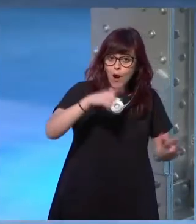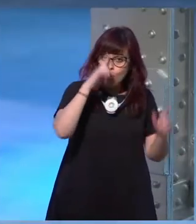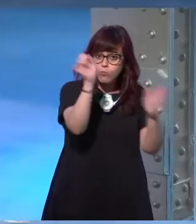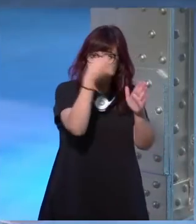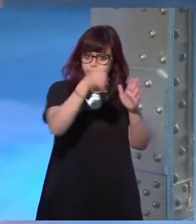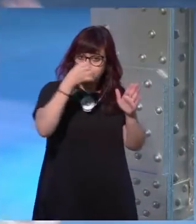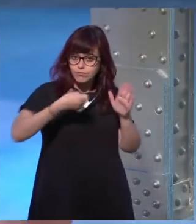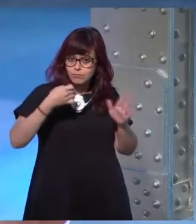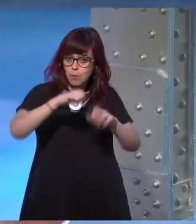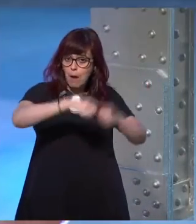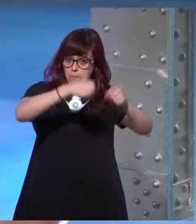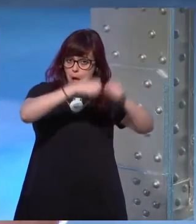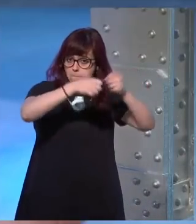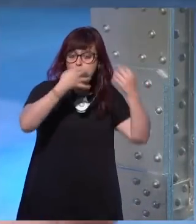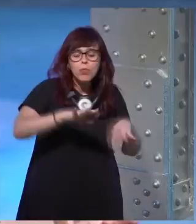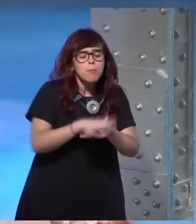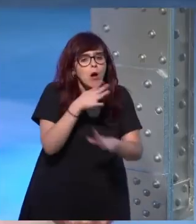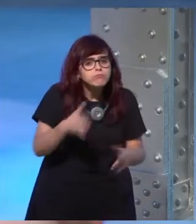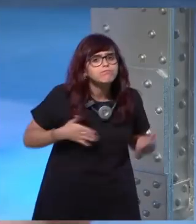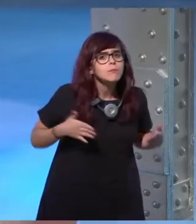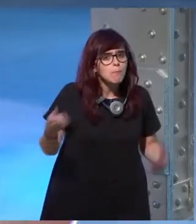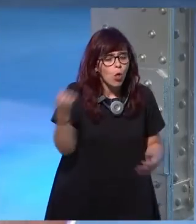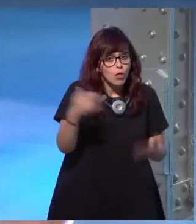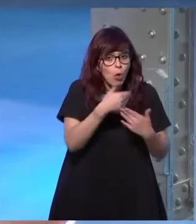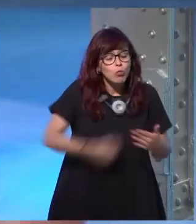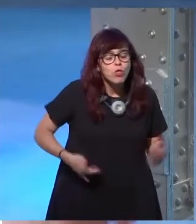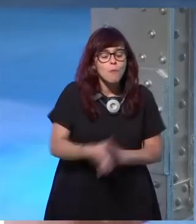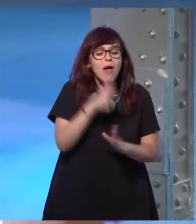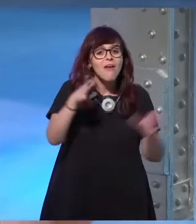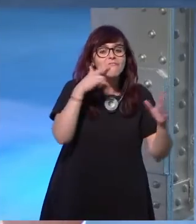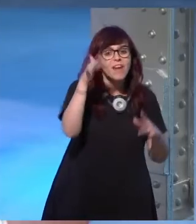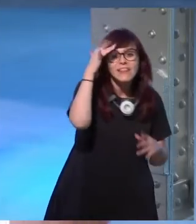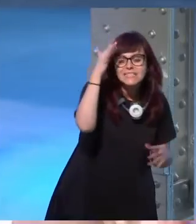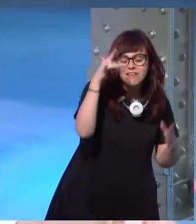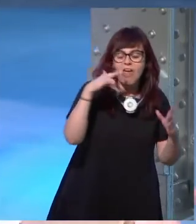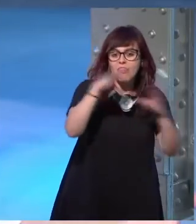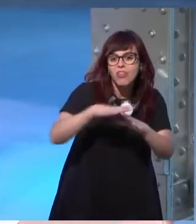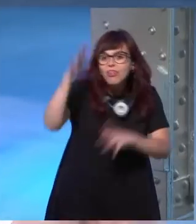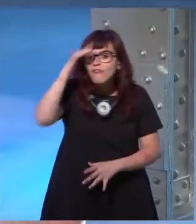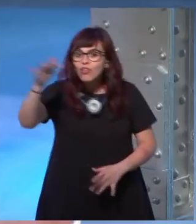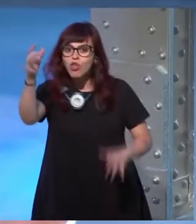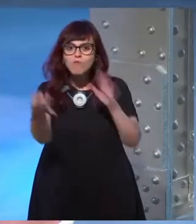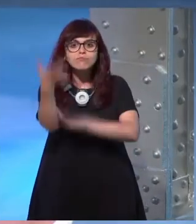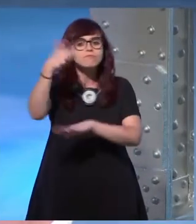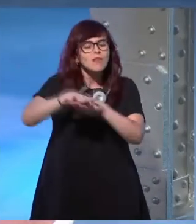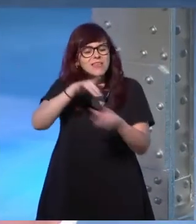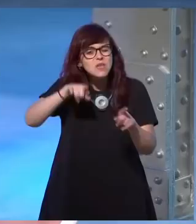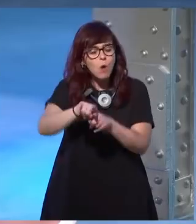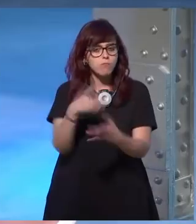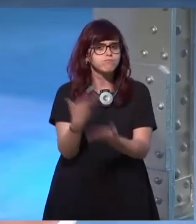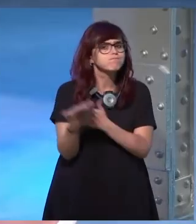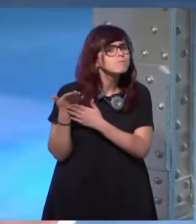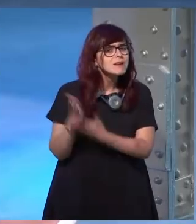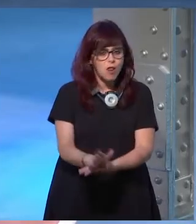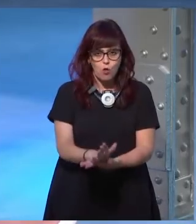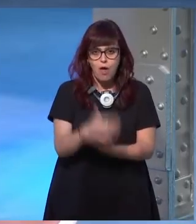es un constructo por eso la fantasía y la ciencia ficción lo que hacen es precisamente meter el dedo en la llaga y enseñarnos que todo